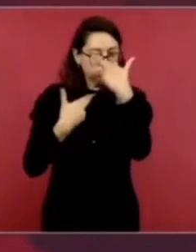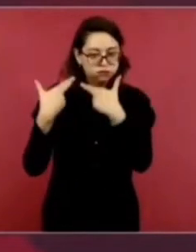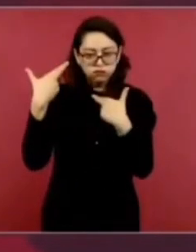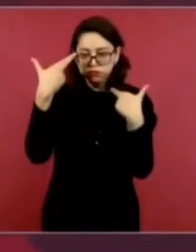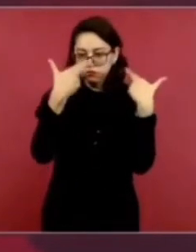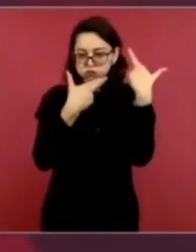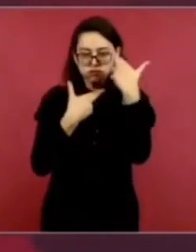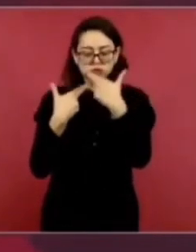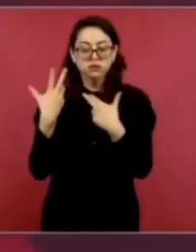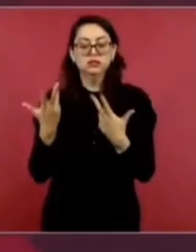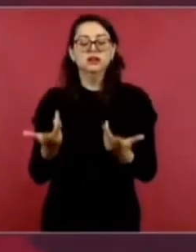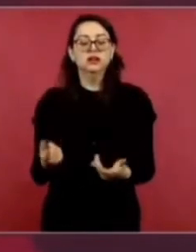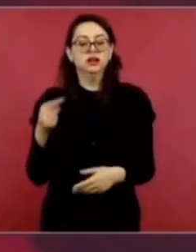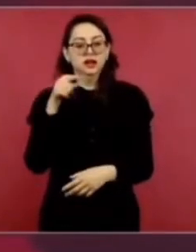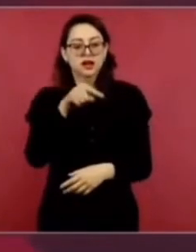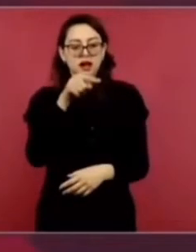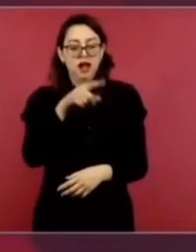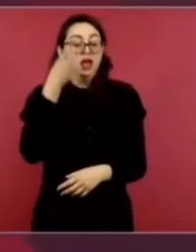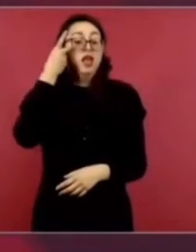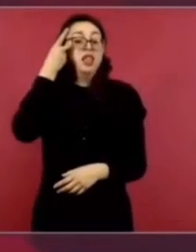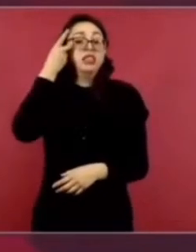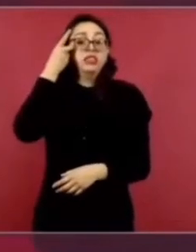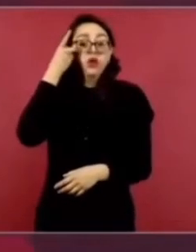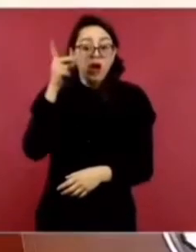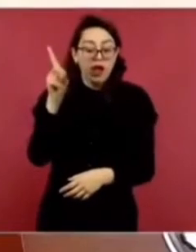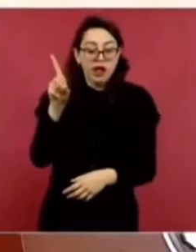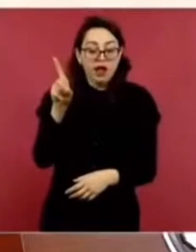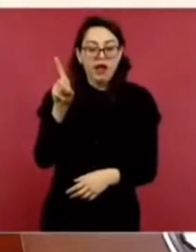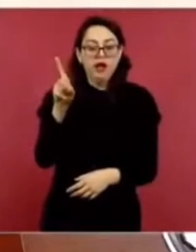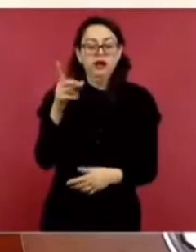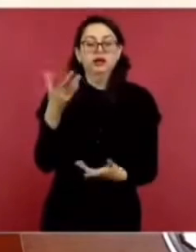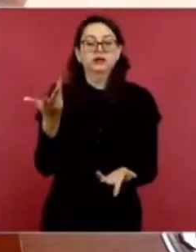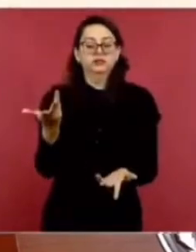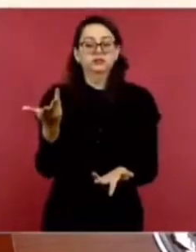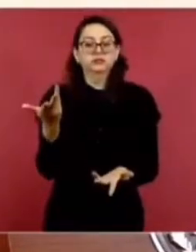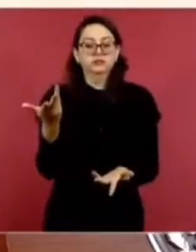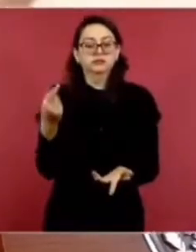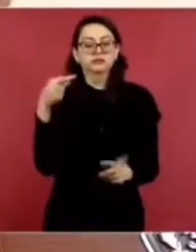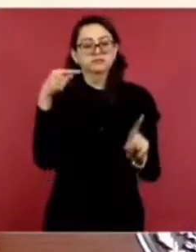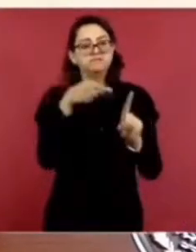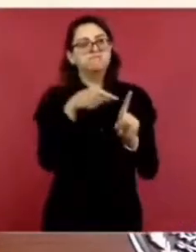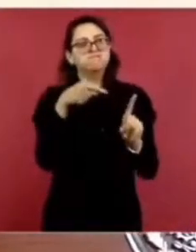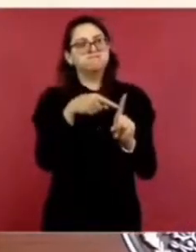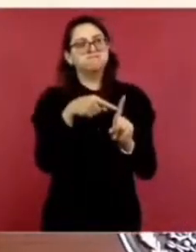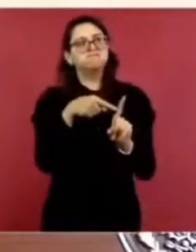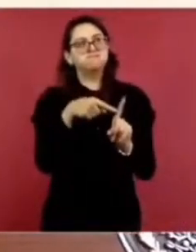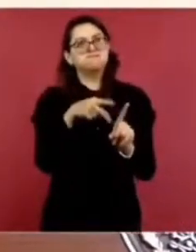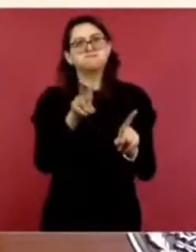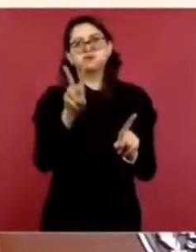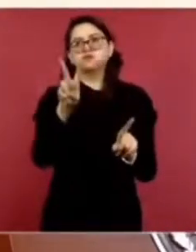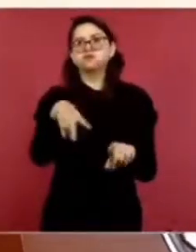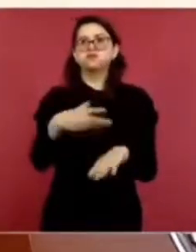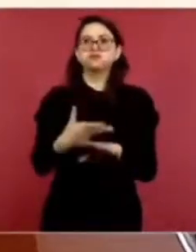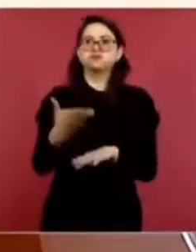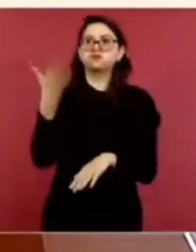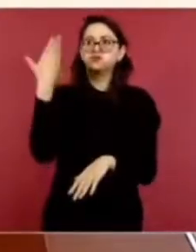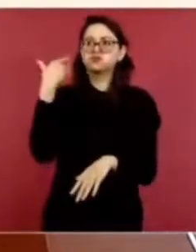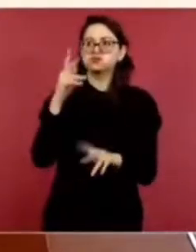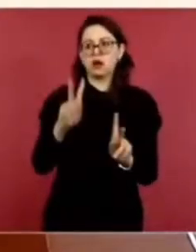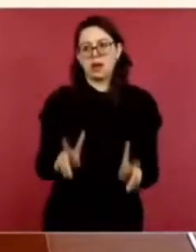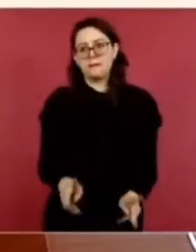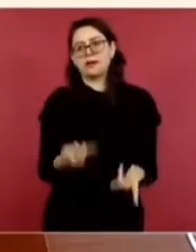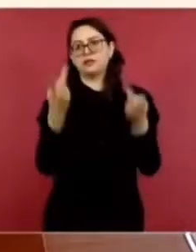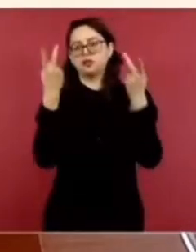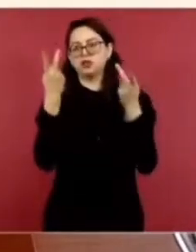el dueño de Excélsior, que en efecto lo adquirieron en la época de Fox,